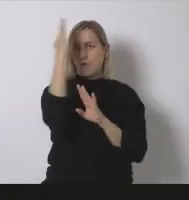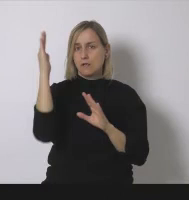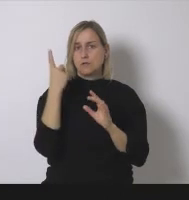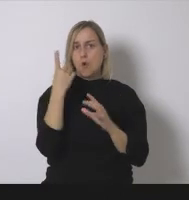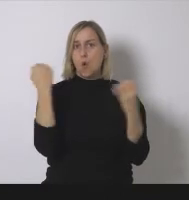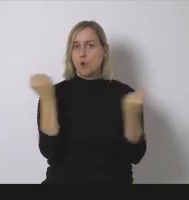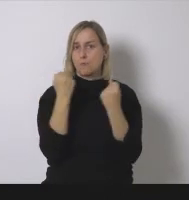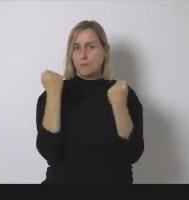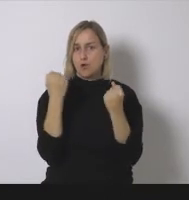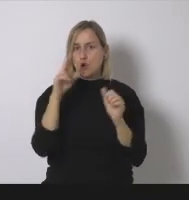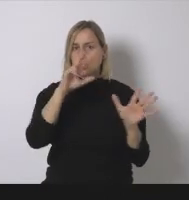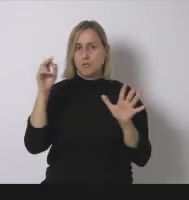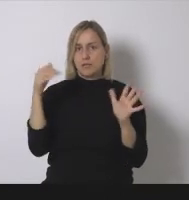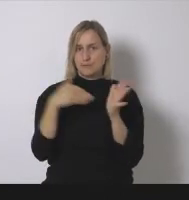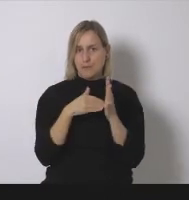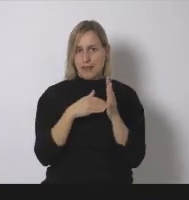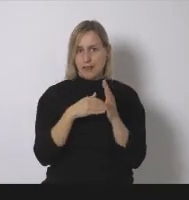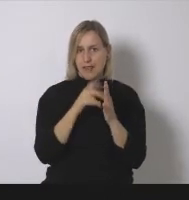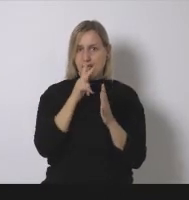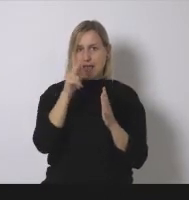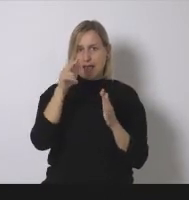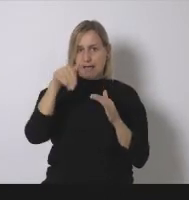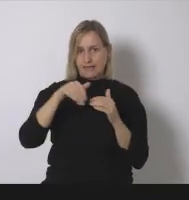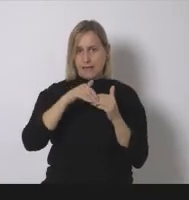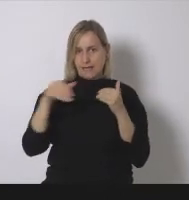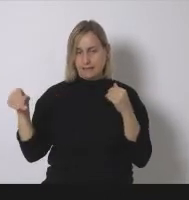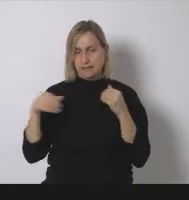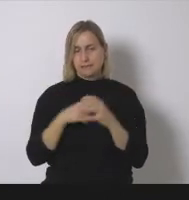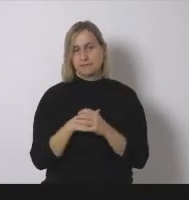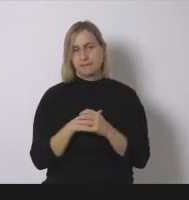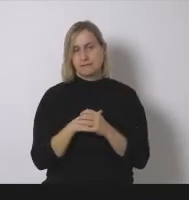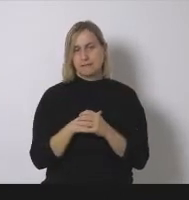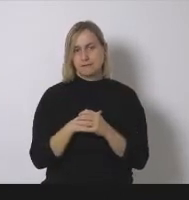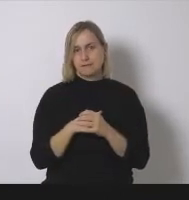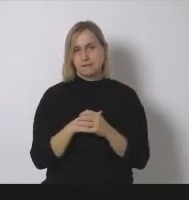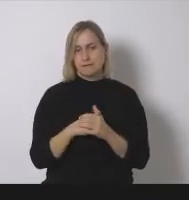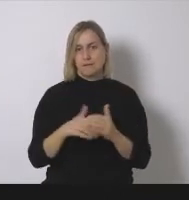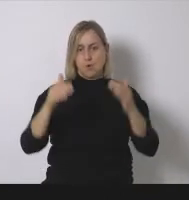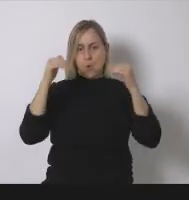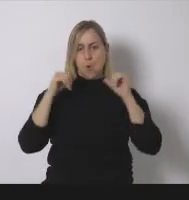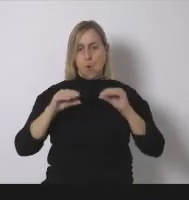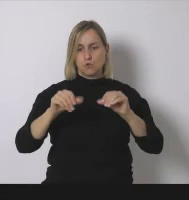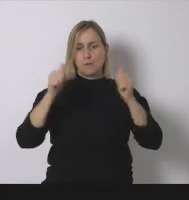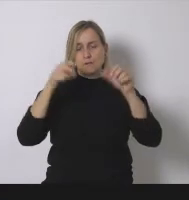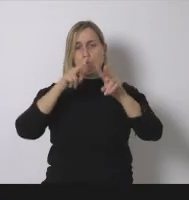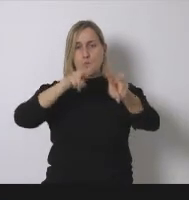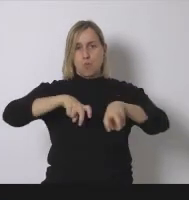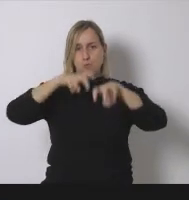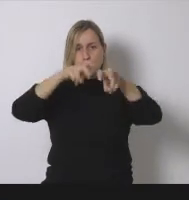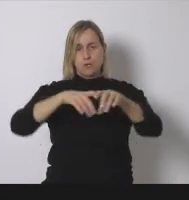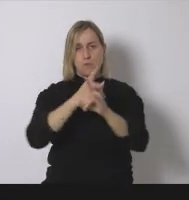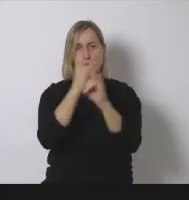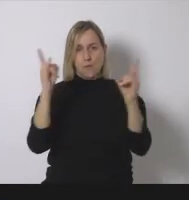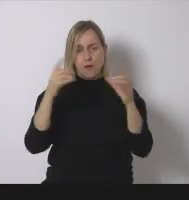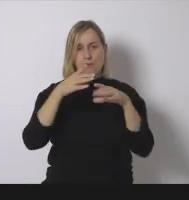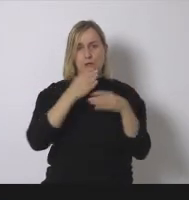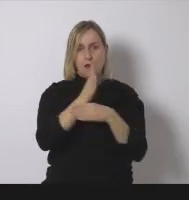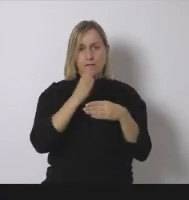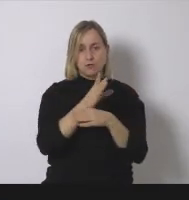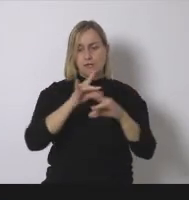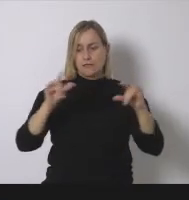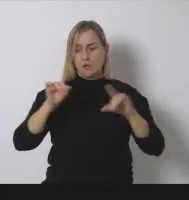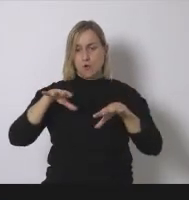después el siguiente uso más habitual son los cultivos herbáceos leñosos y tierras no ocupadas como unas 800.000 hectáreas y